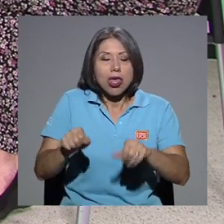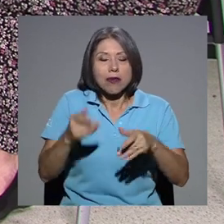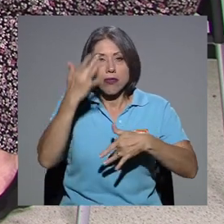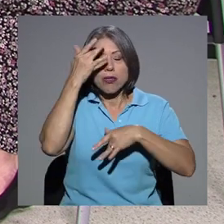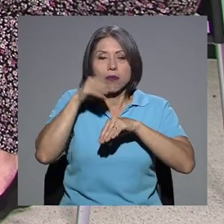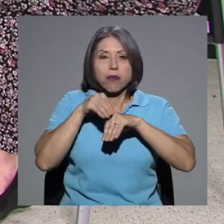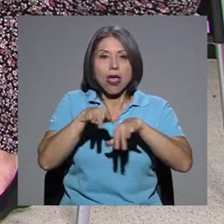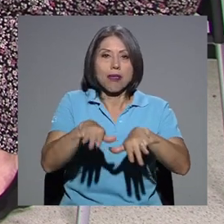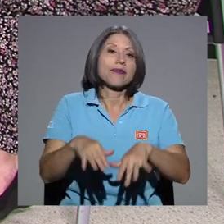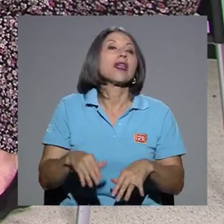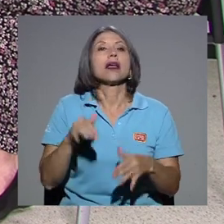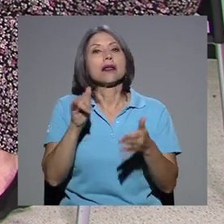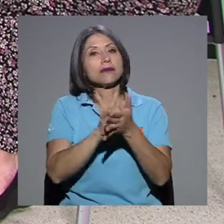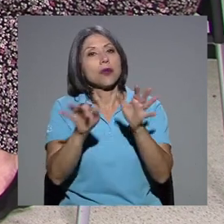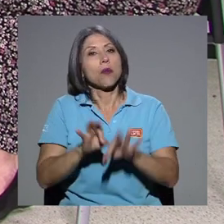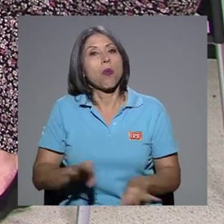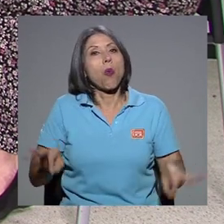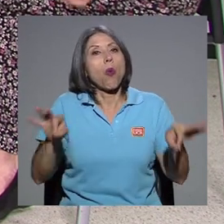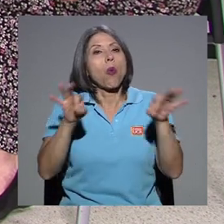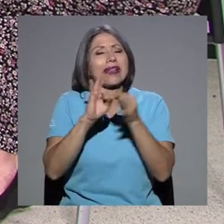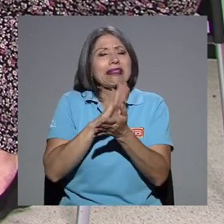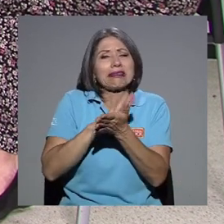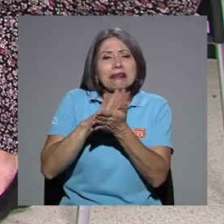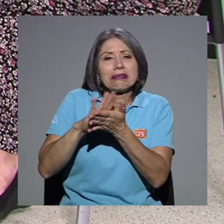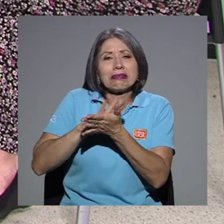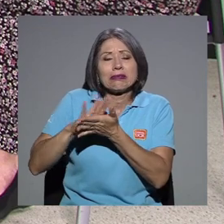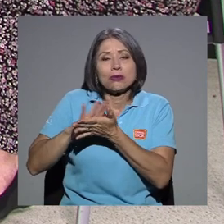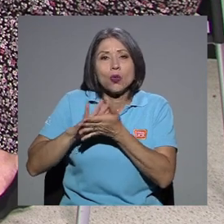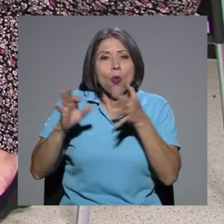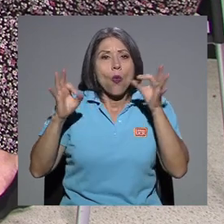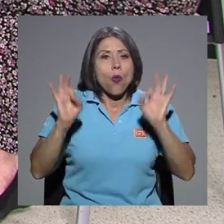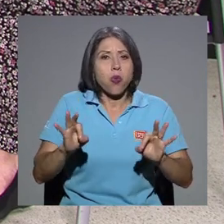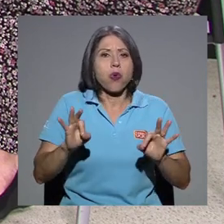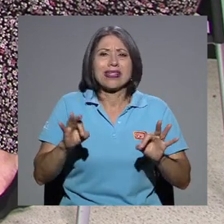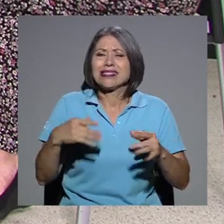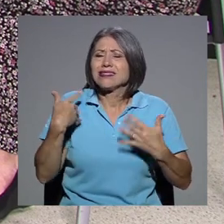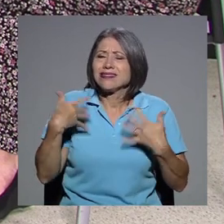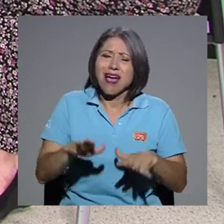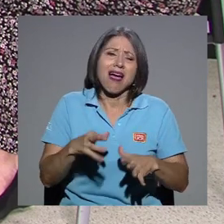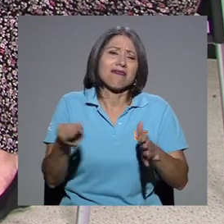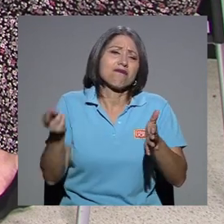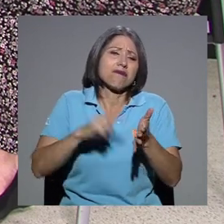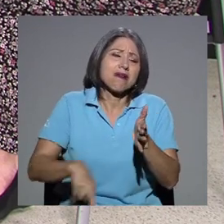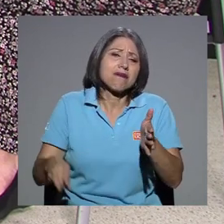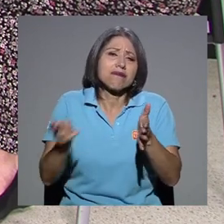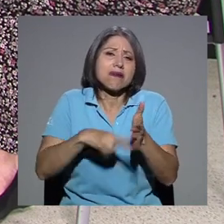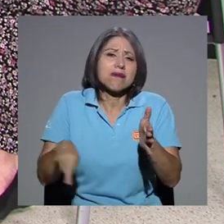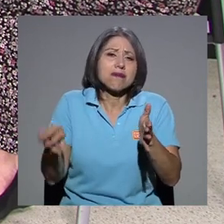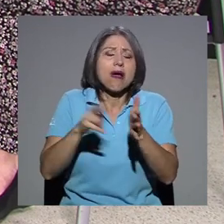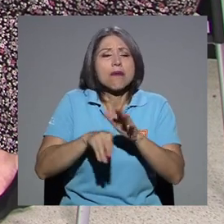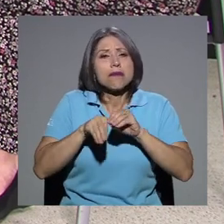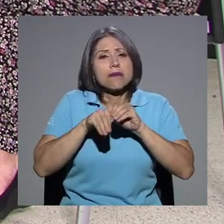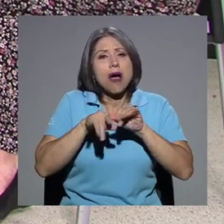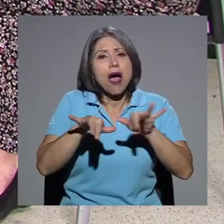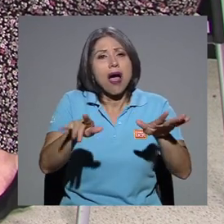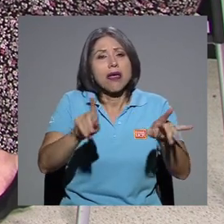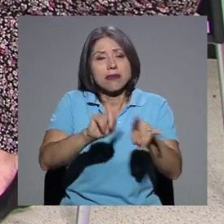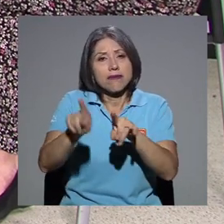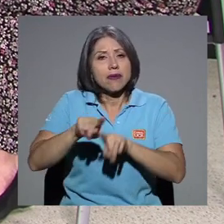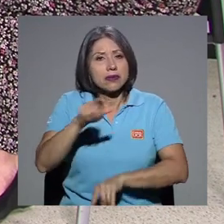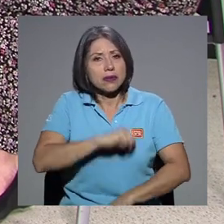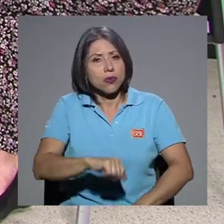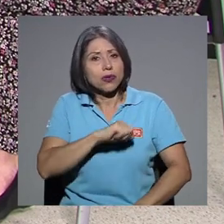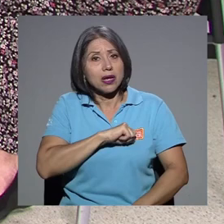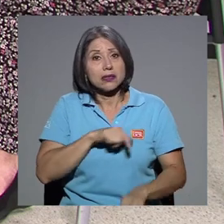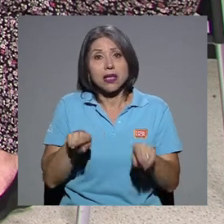ahí la importancia de las medidas de higiene que han estado insistiendo montones, ¿verdad? Por todos los medios también, ¿verdad? Las diferentes autoridades y ustedes también